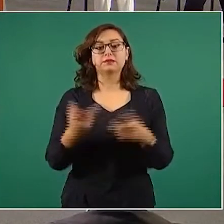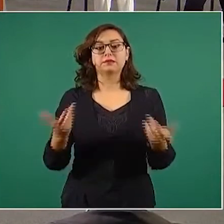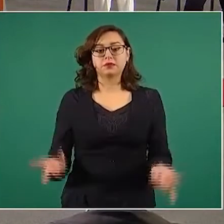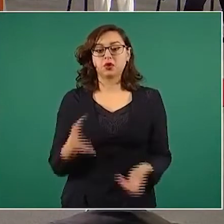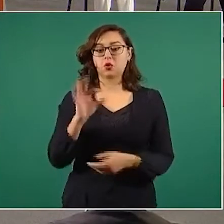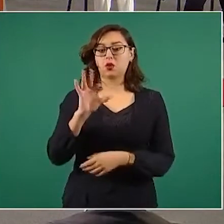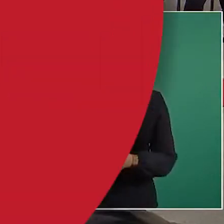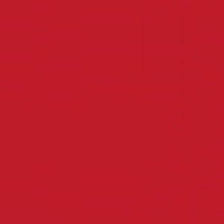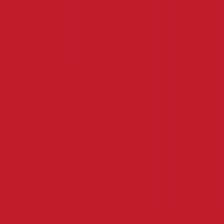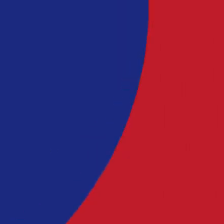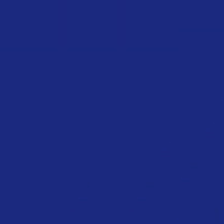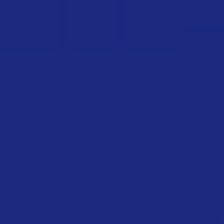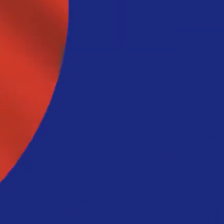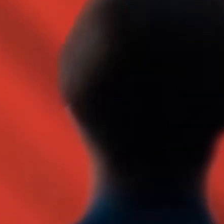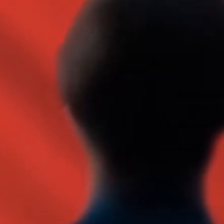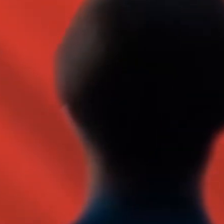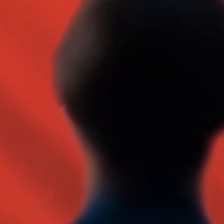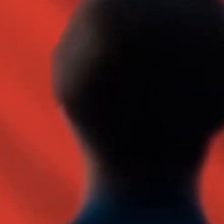de 40 años.